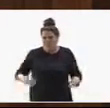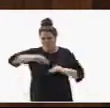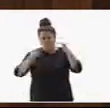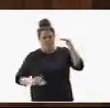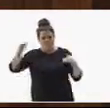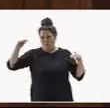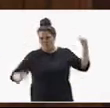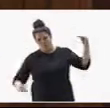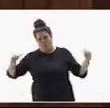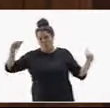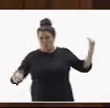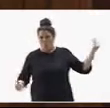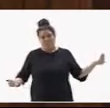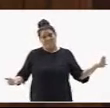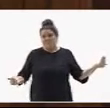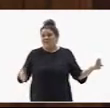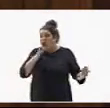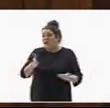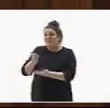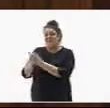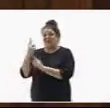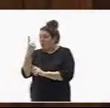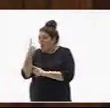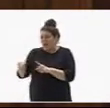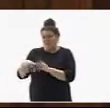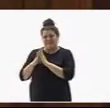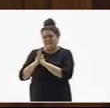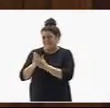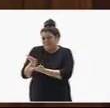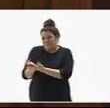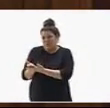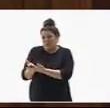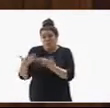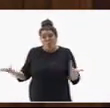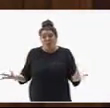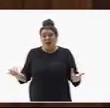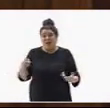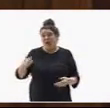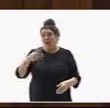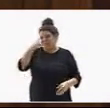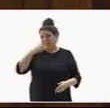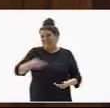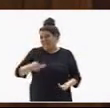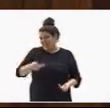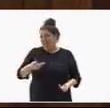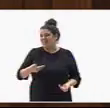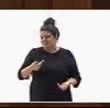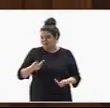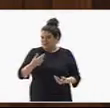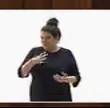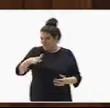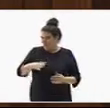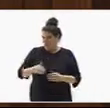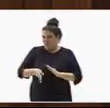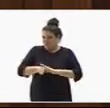una cosa, señor Clavijo, que tenga usted un poco de dignidad, que se presente a una